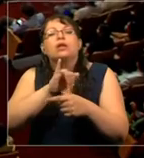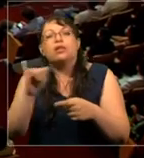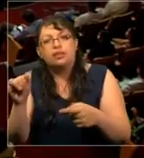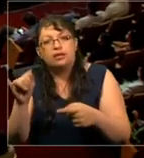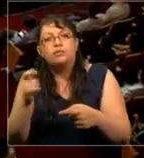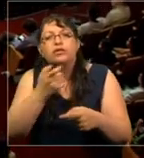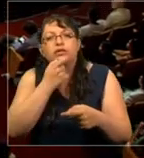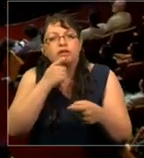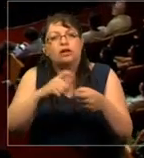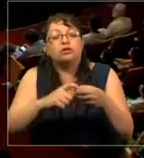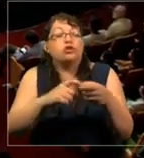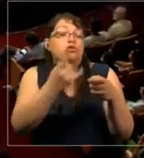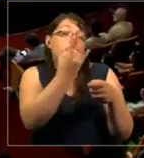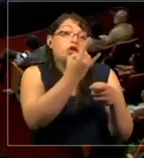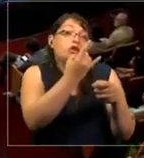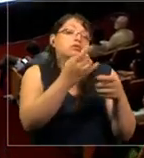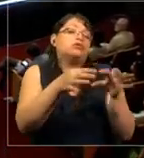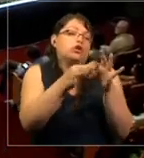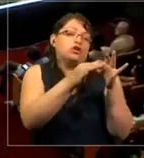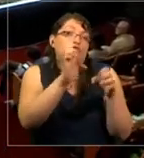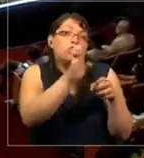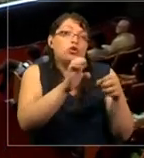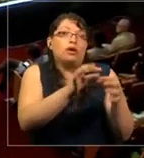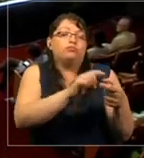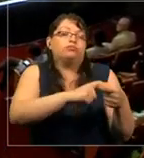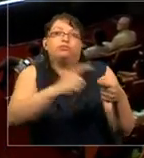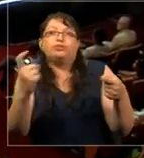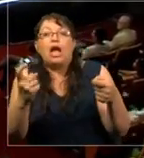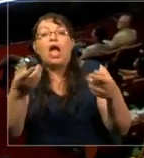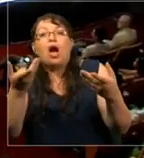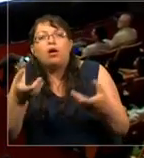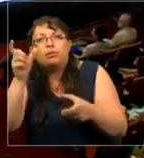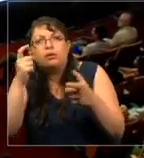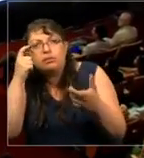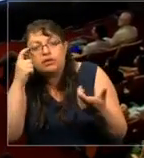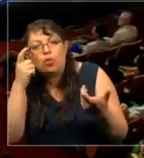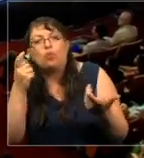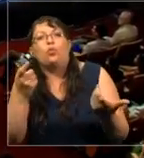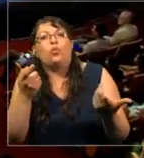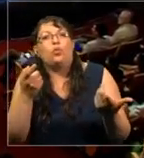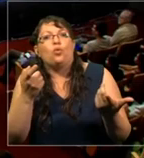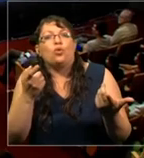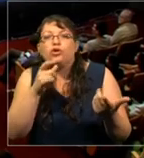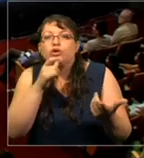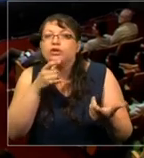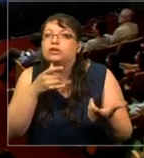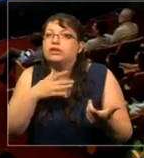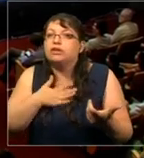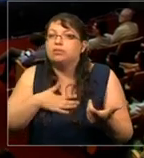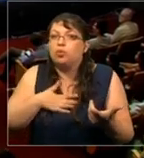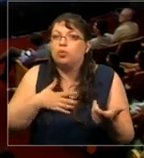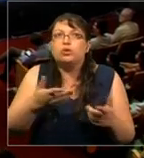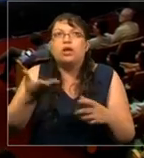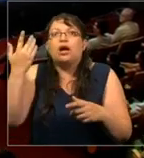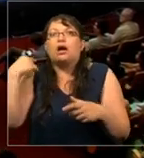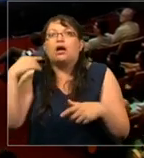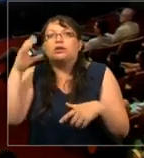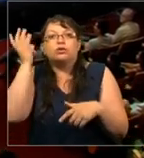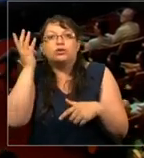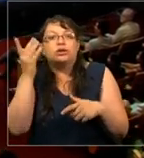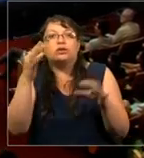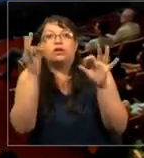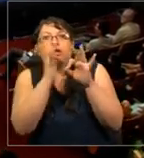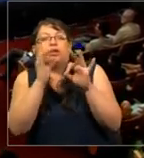de la Unión Europea y la gente dijo, uh, uh, ahora quise ver las consecuencias, no sé si me gusta tanto, yo no entendí, no me explicaron.